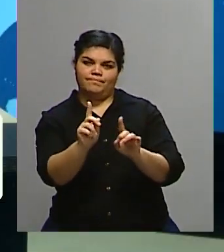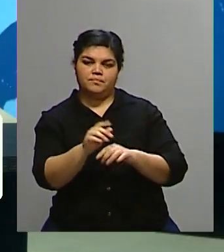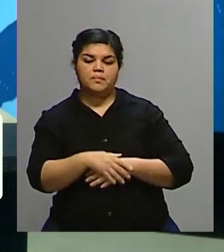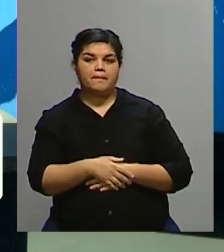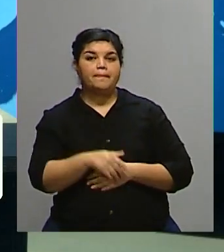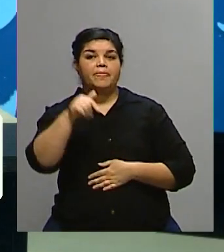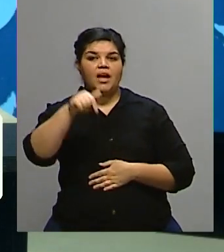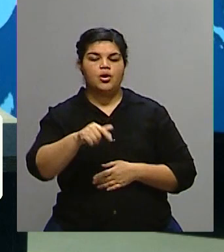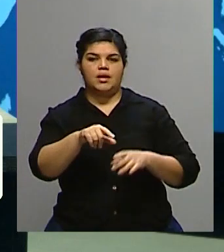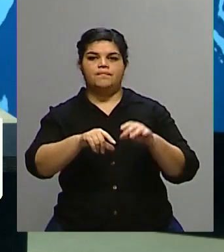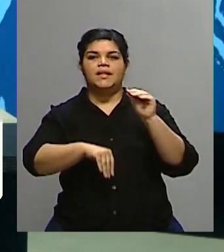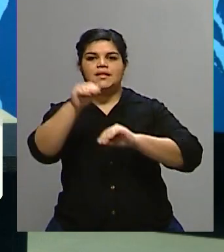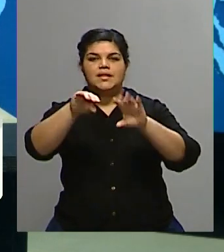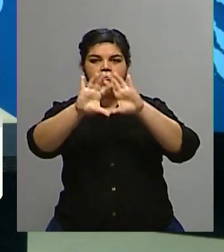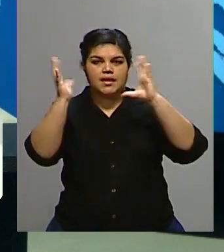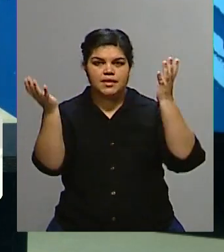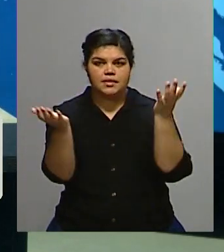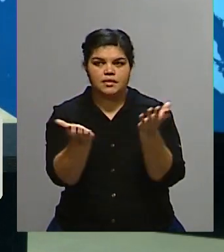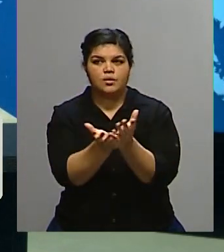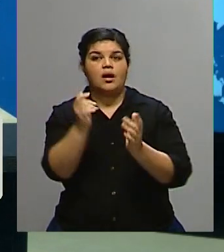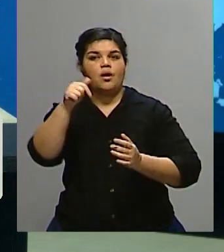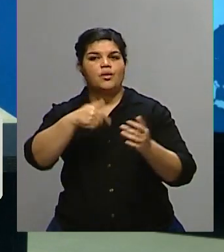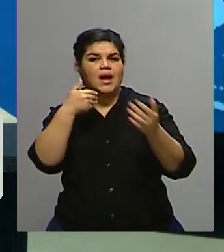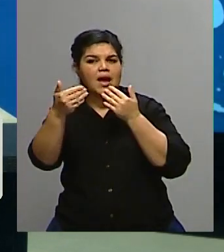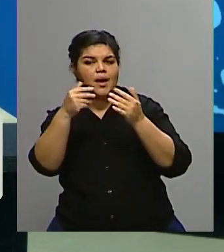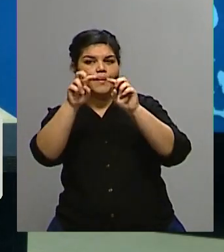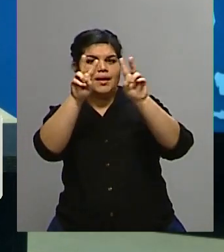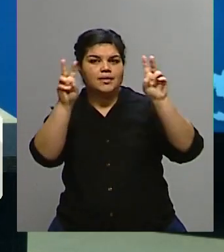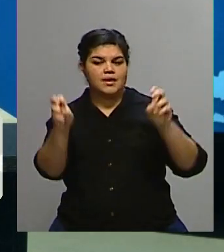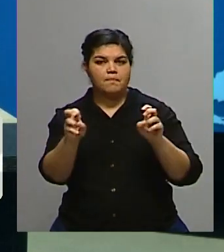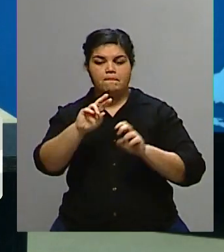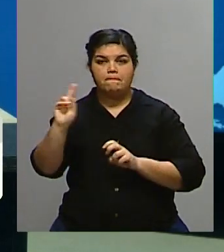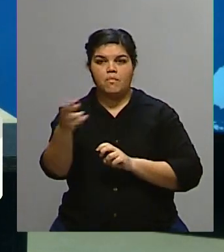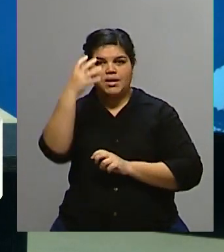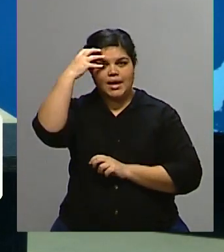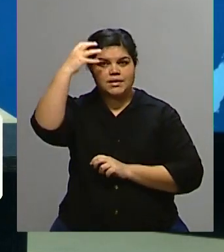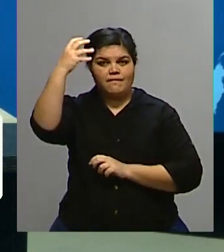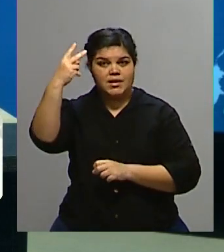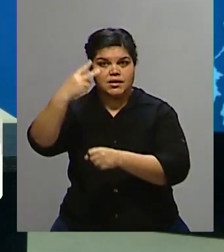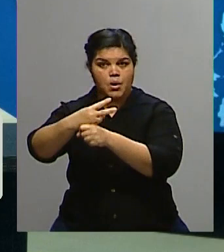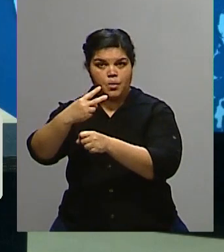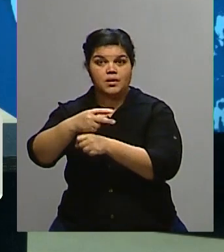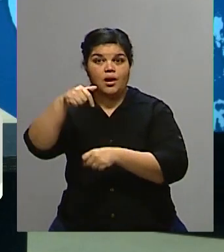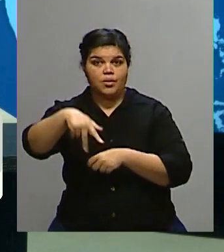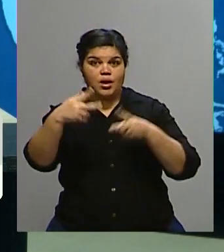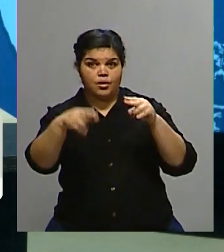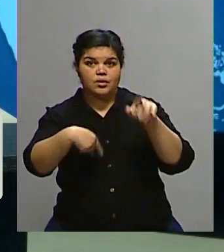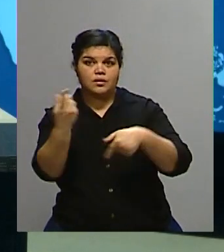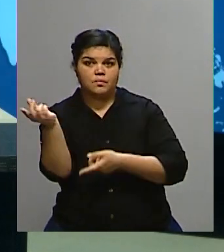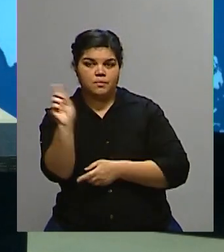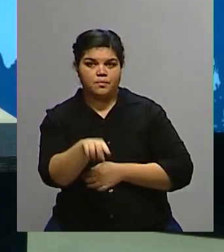Internacional, hablando y analizando sobre la muerte de la reina Isabel II. Vamos a ir a una pausa, ya regresamos.